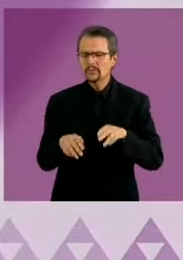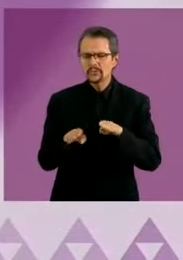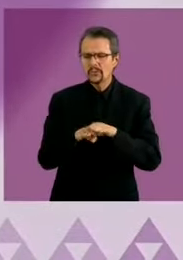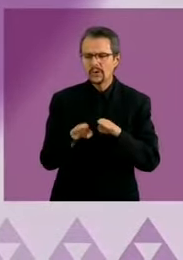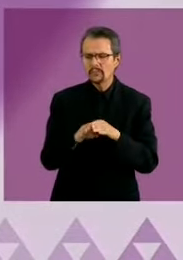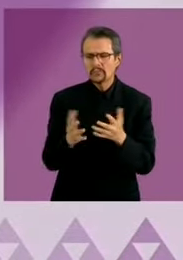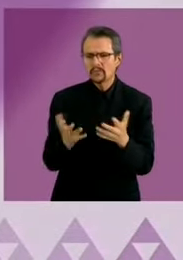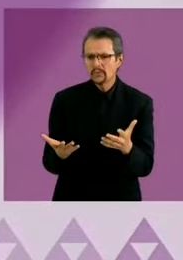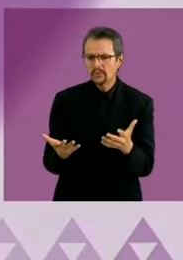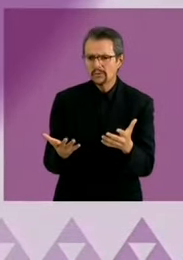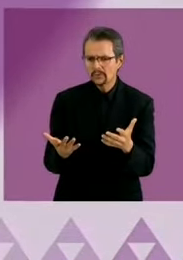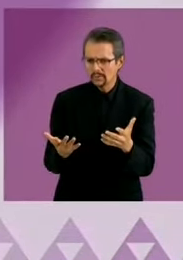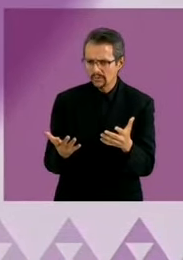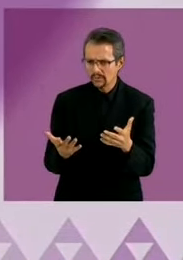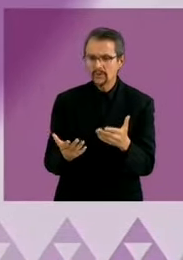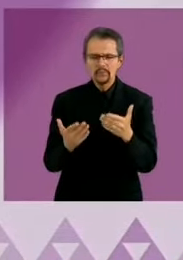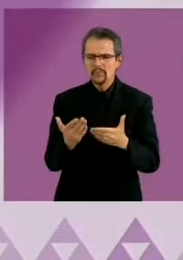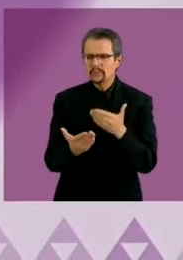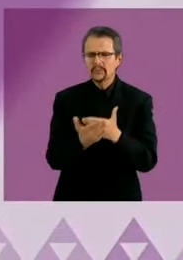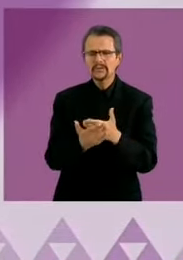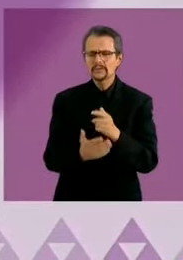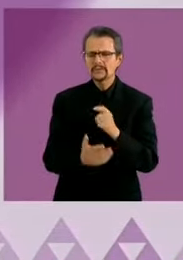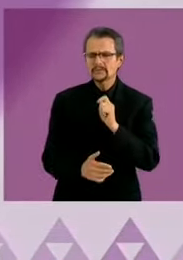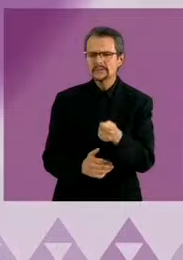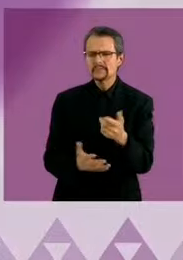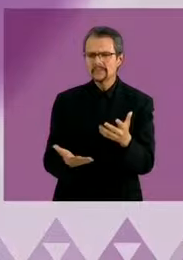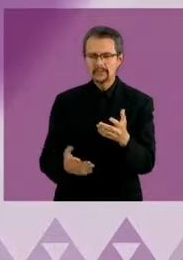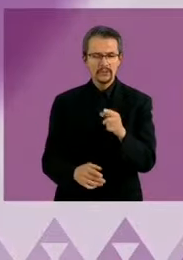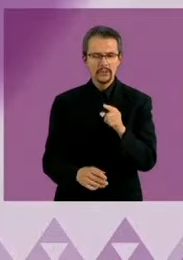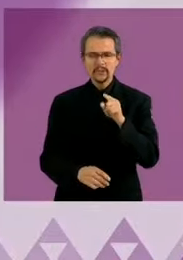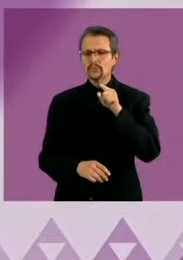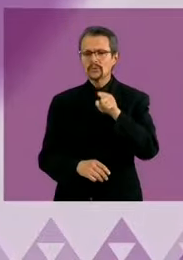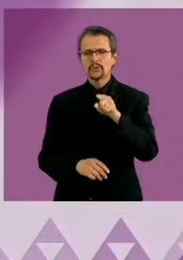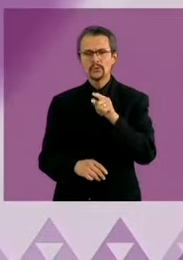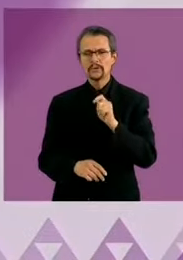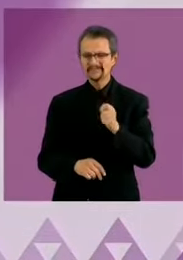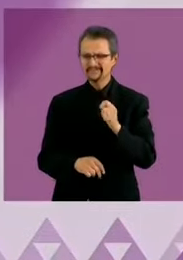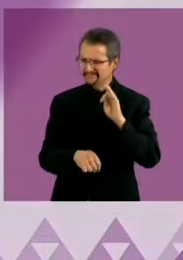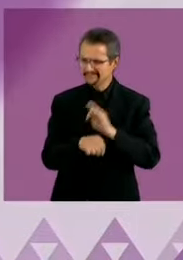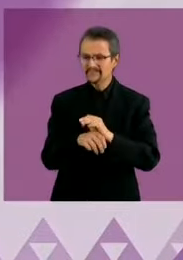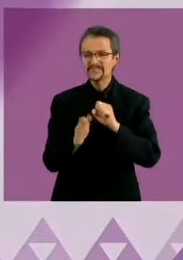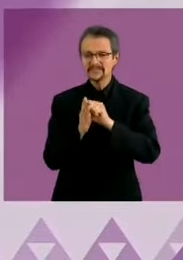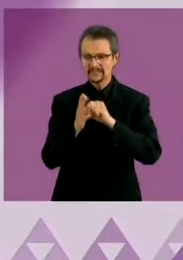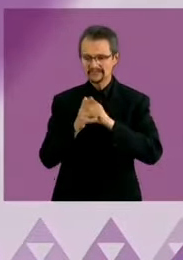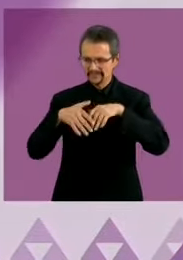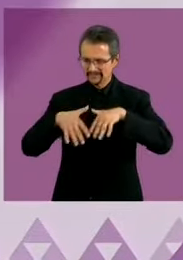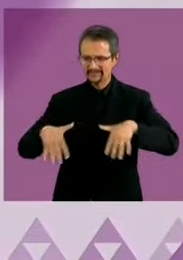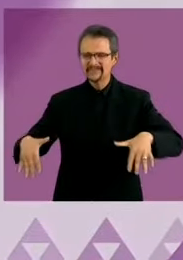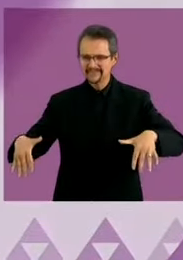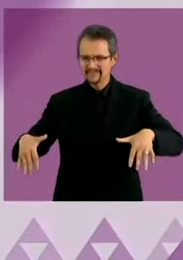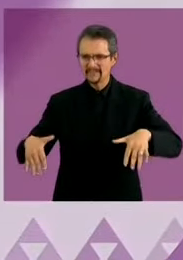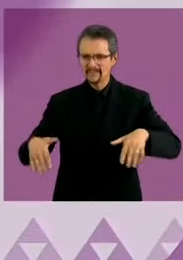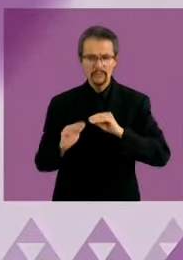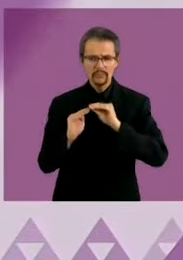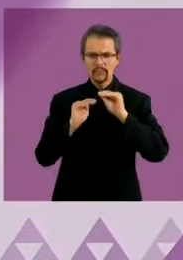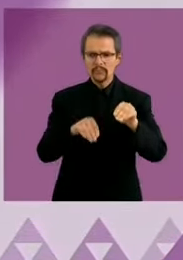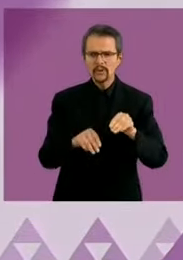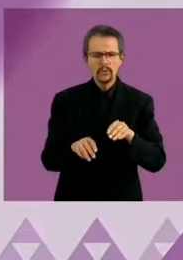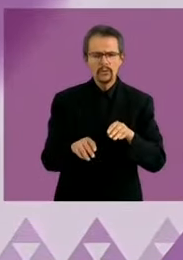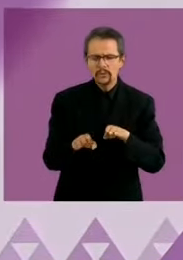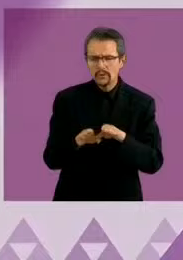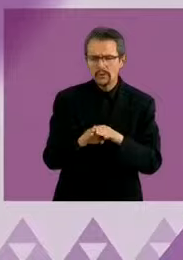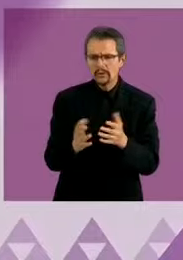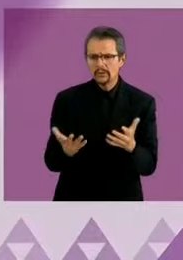fundamentales de la migración y fortalecer el sistema de atención a migrantes considerando el endurecimiento de las